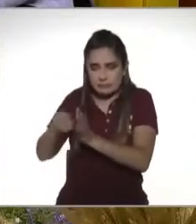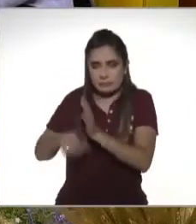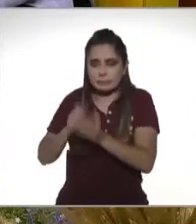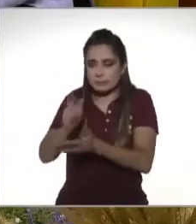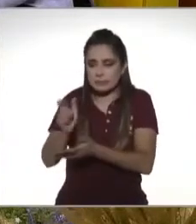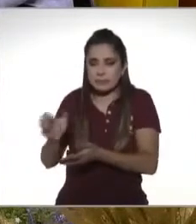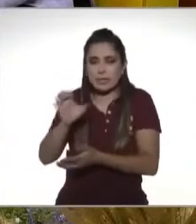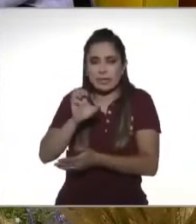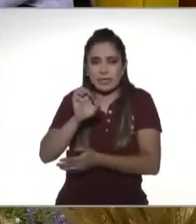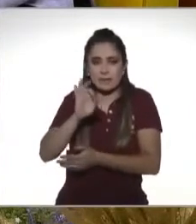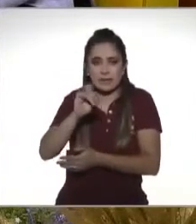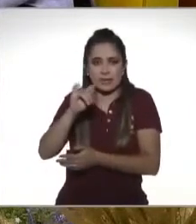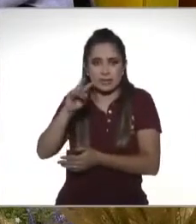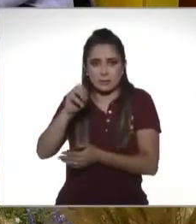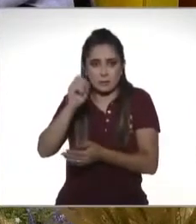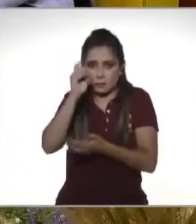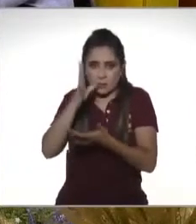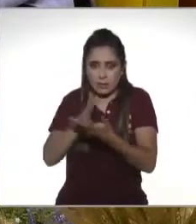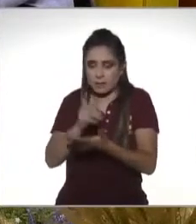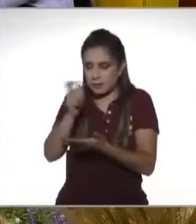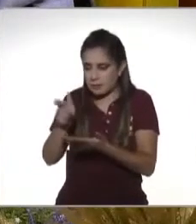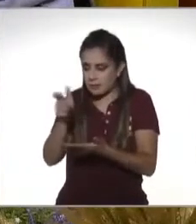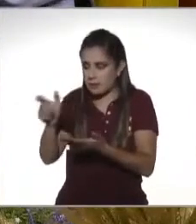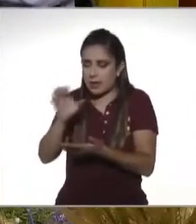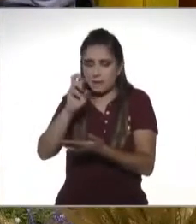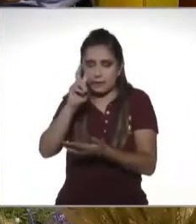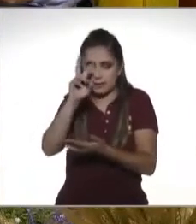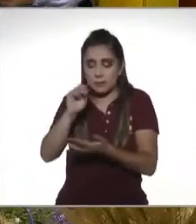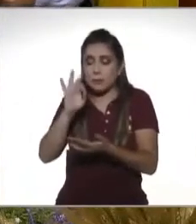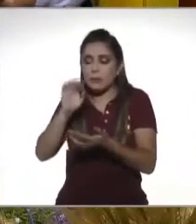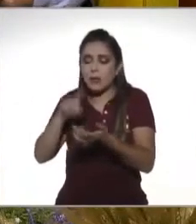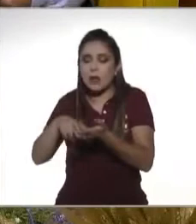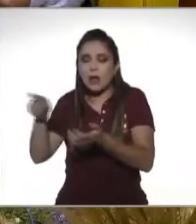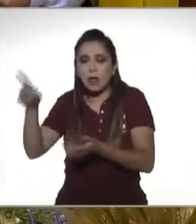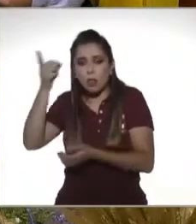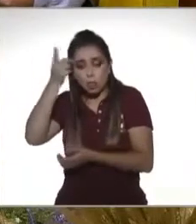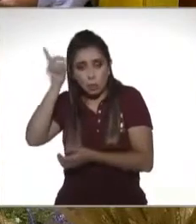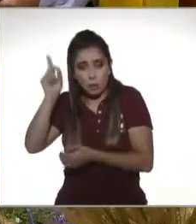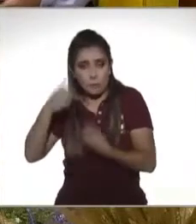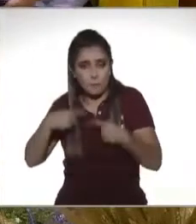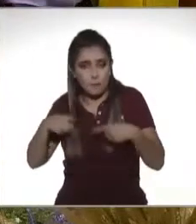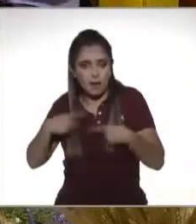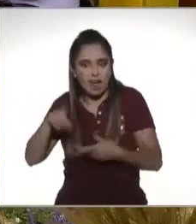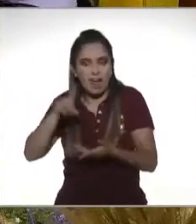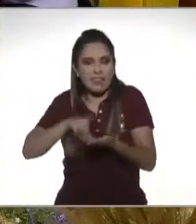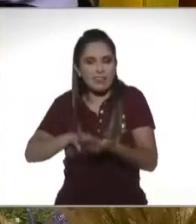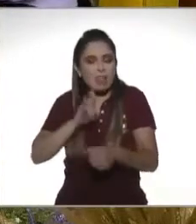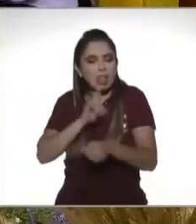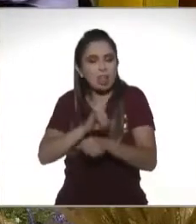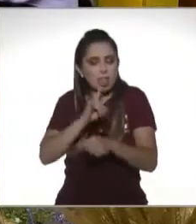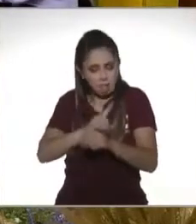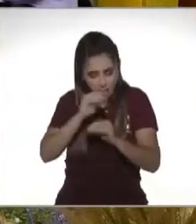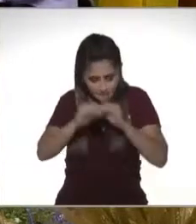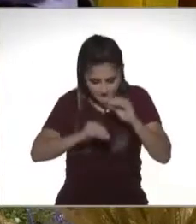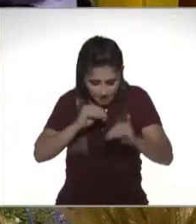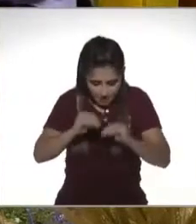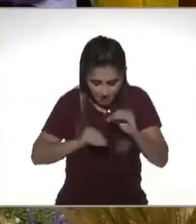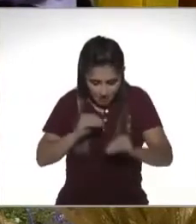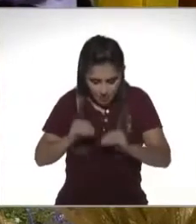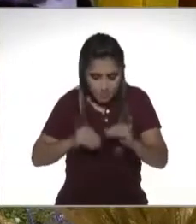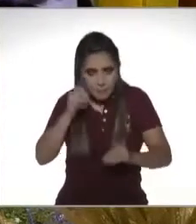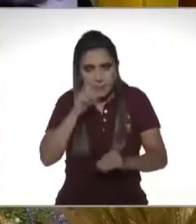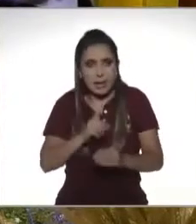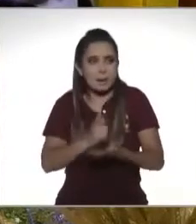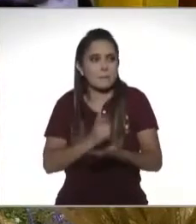efectivo pues hasta cierto punto esa persona tiene la capacidad o la posibilidad de